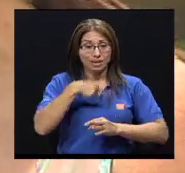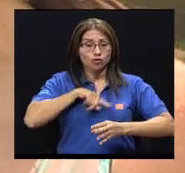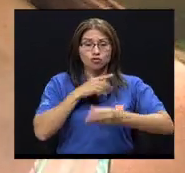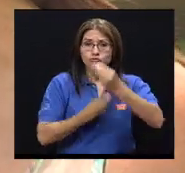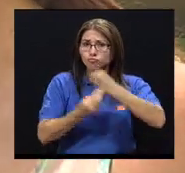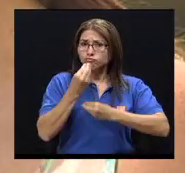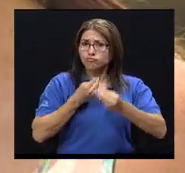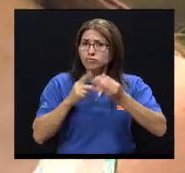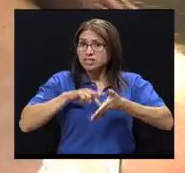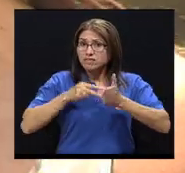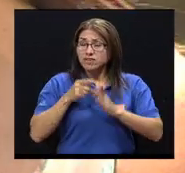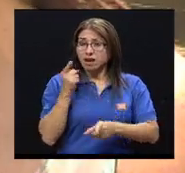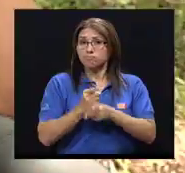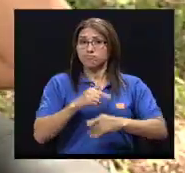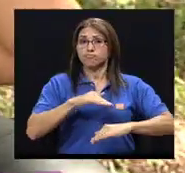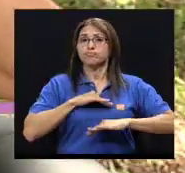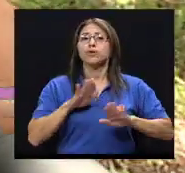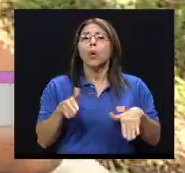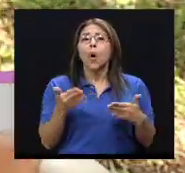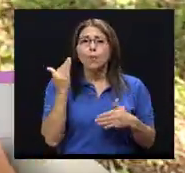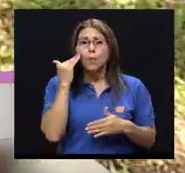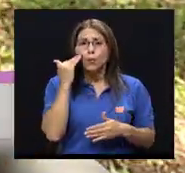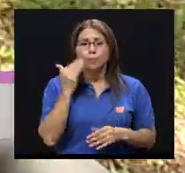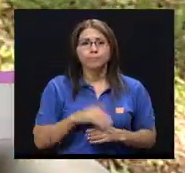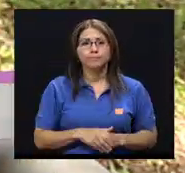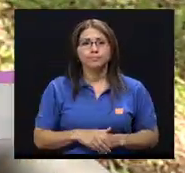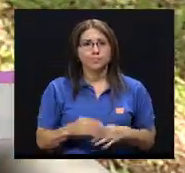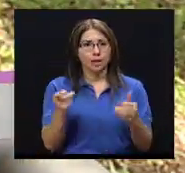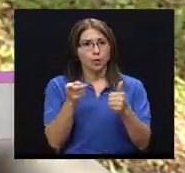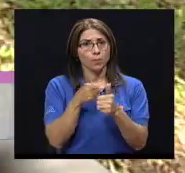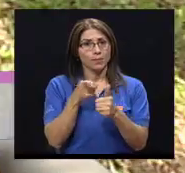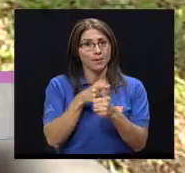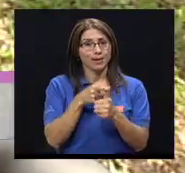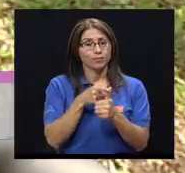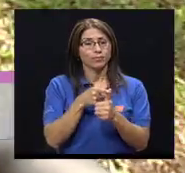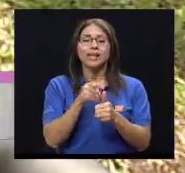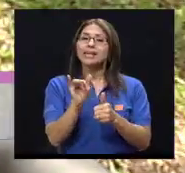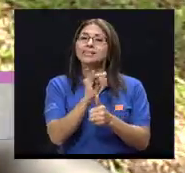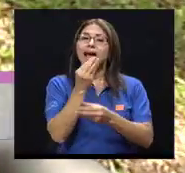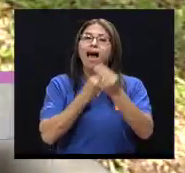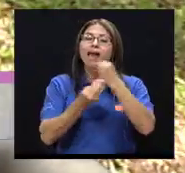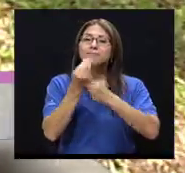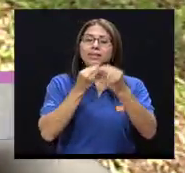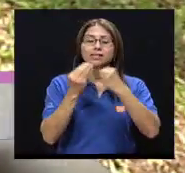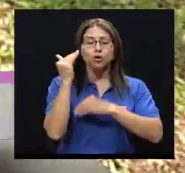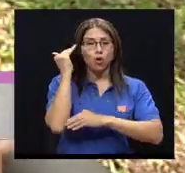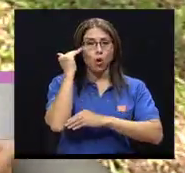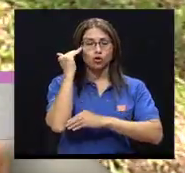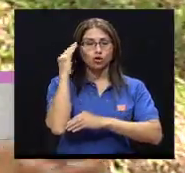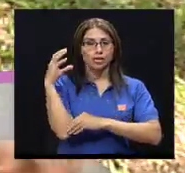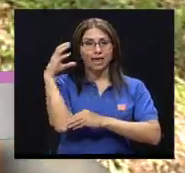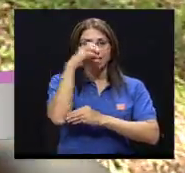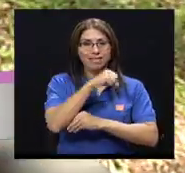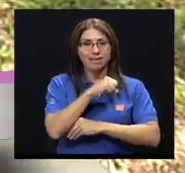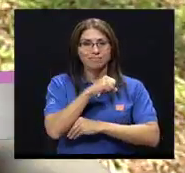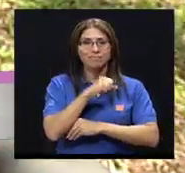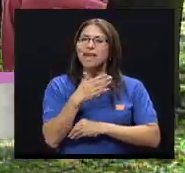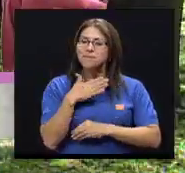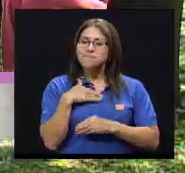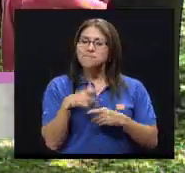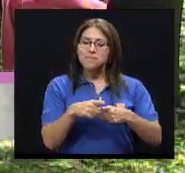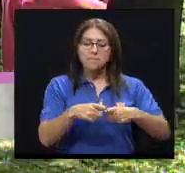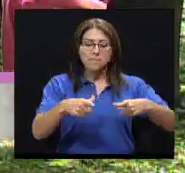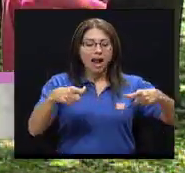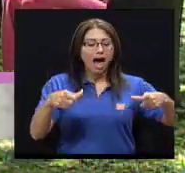nos estamos alimentando de una manera adecuada? Lo primero en esto es alimentación consciente, nutrición consciente. ¿Qué es lo que hay en mi plato?